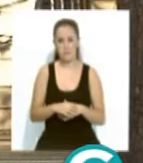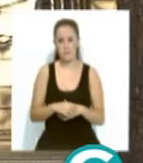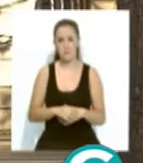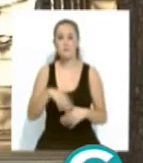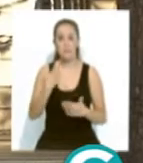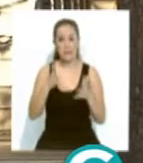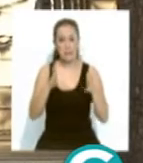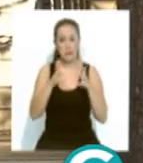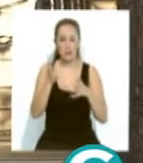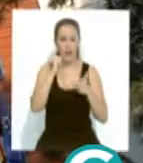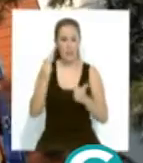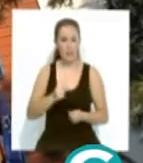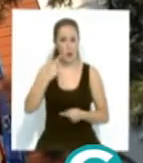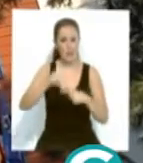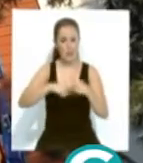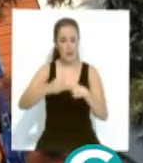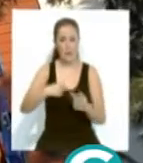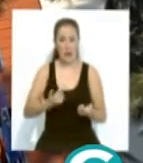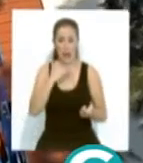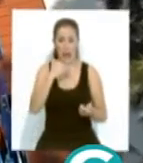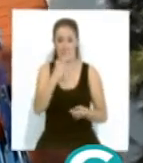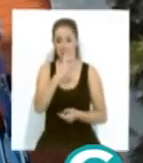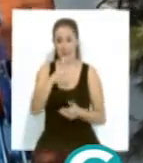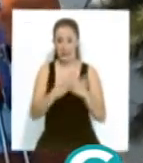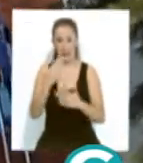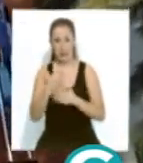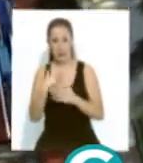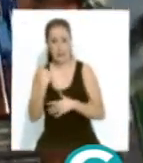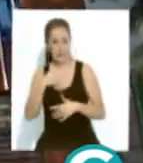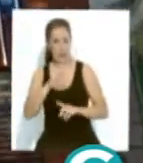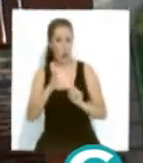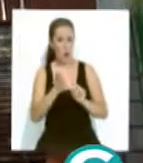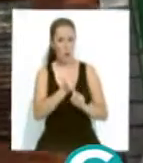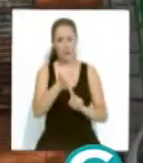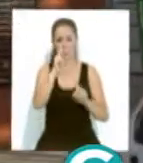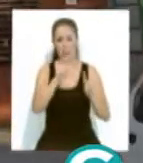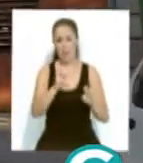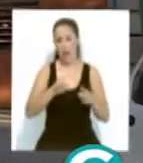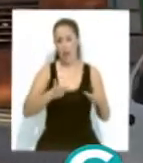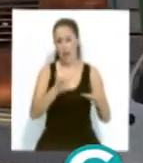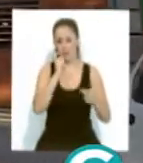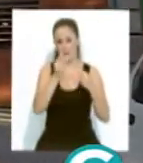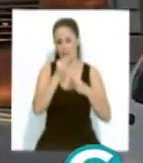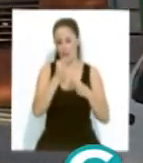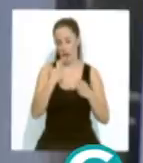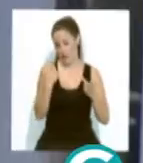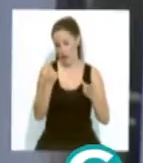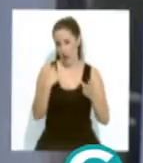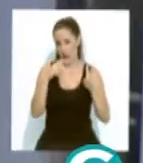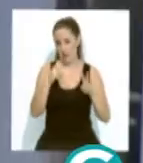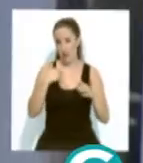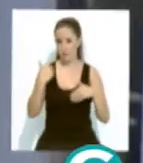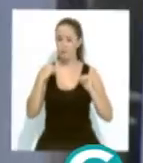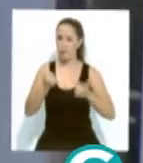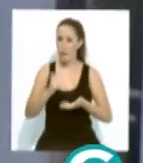La Consejería de Salud y Familias, tras casi 20 días desde que se decretara la alerta alimentaria, ha decidido poner en marcha un